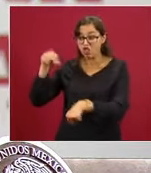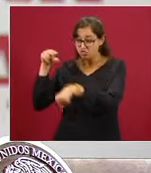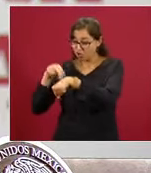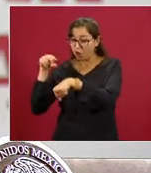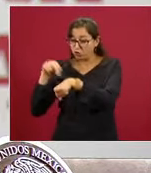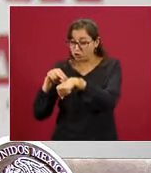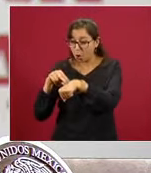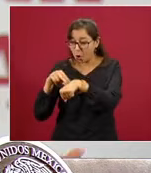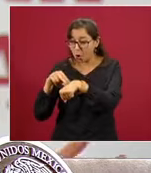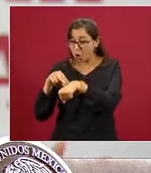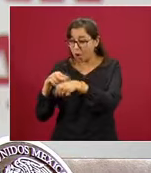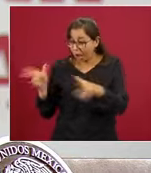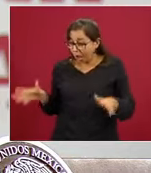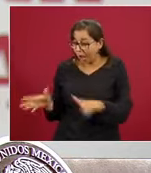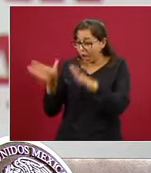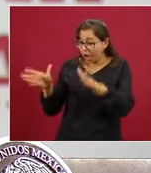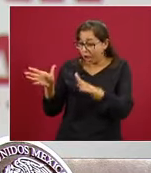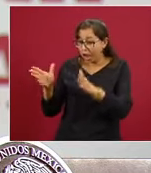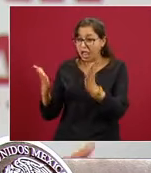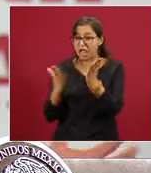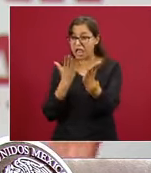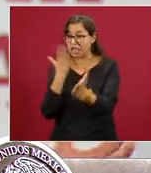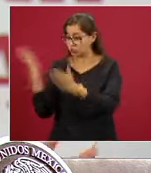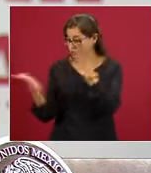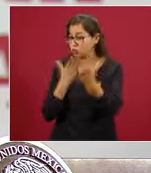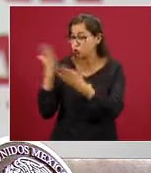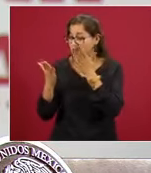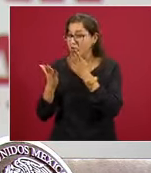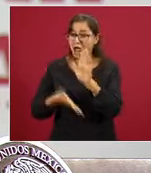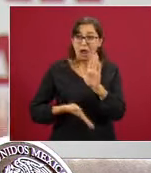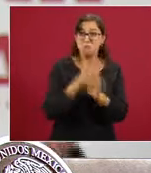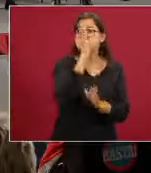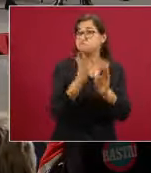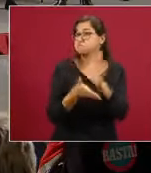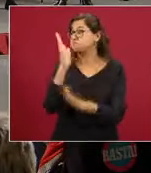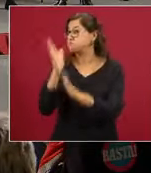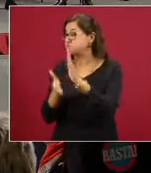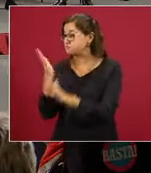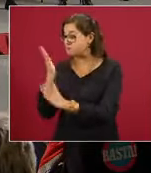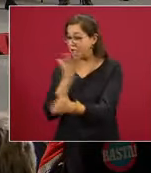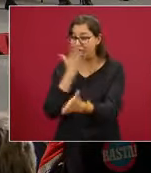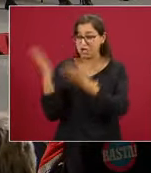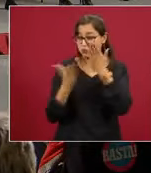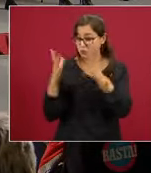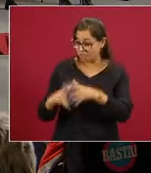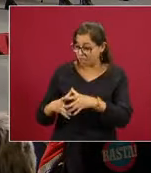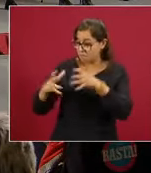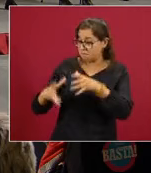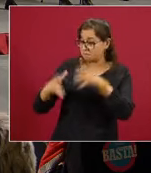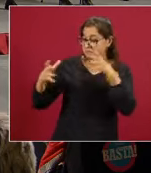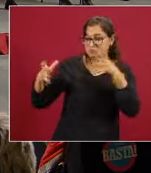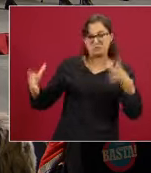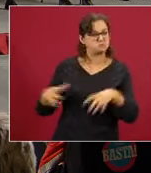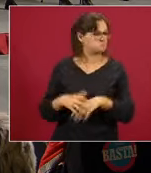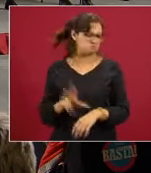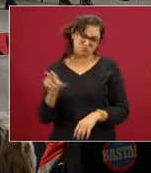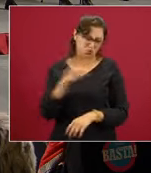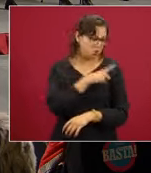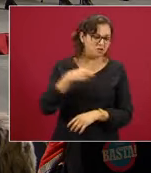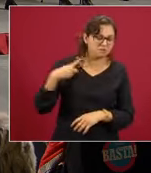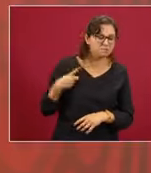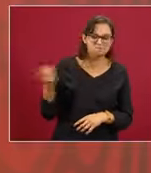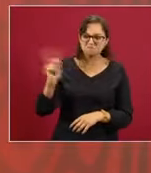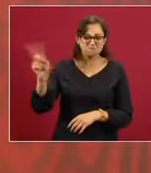una condición inconveniente y que no debería intentarse aumentar la oferta educativa para